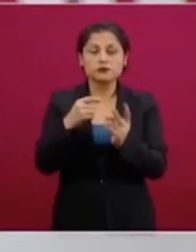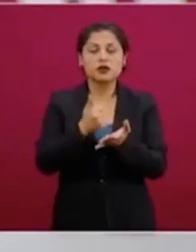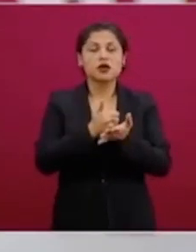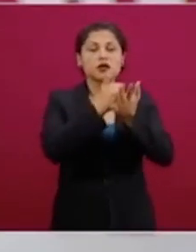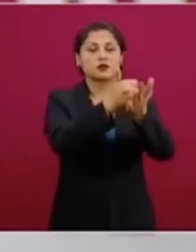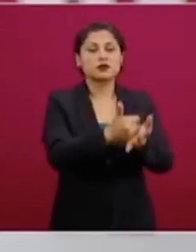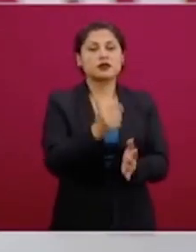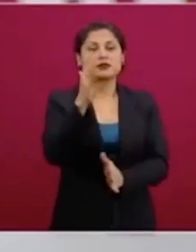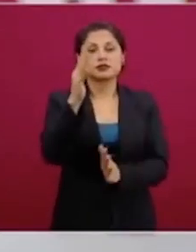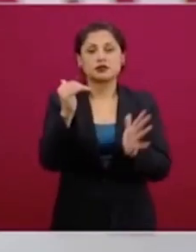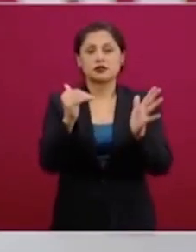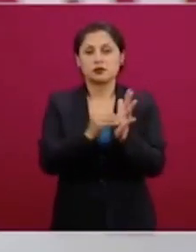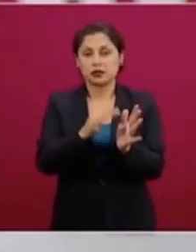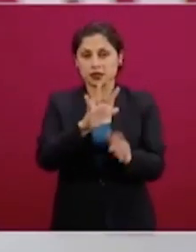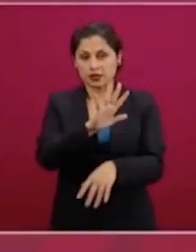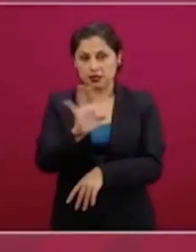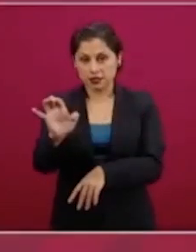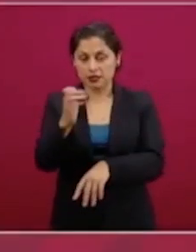familias.